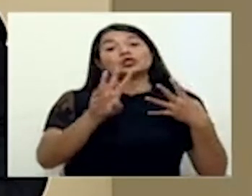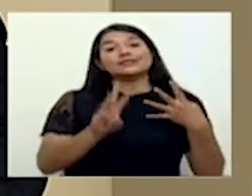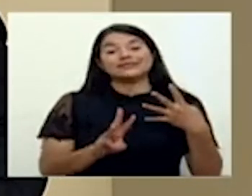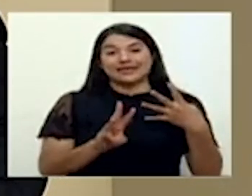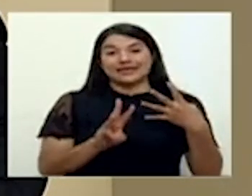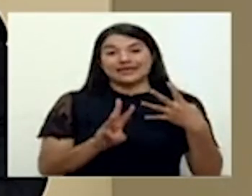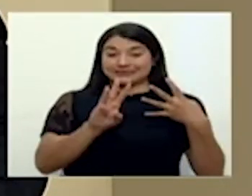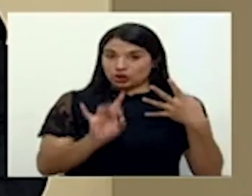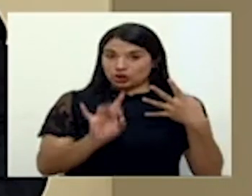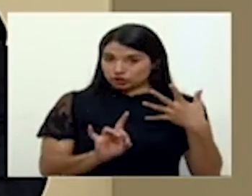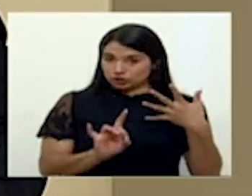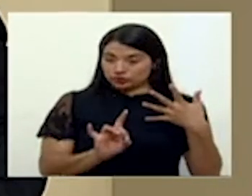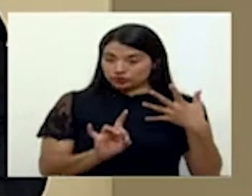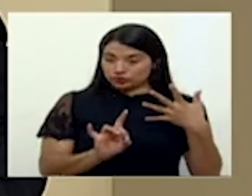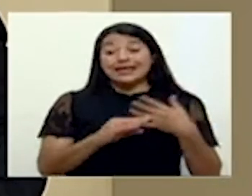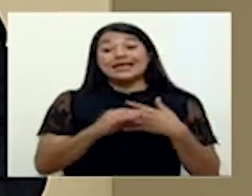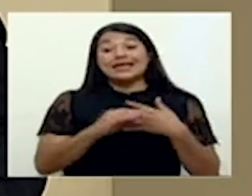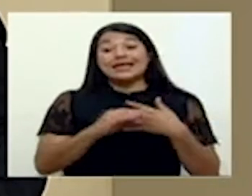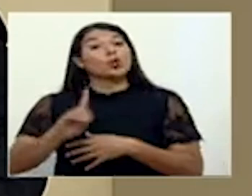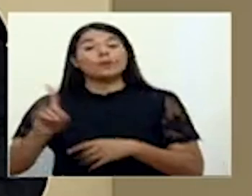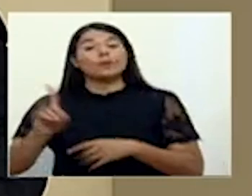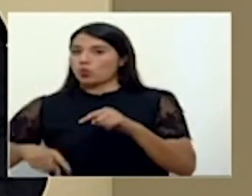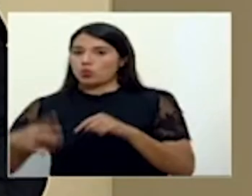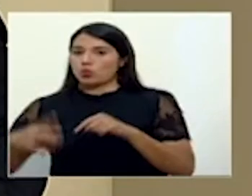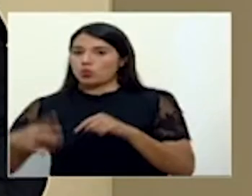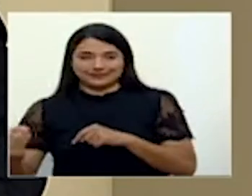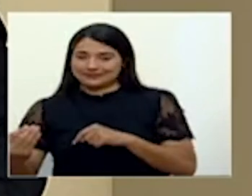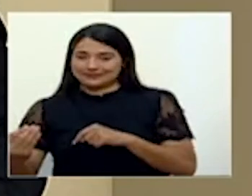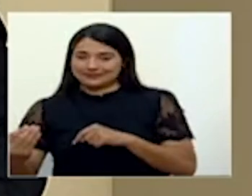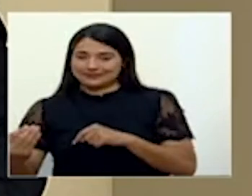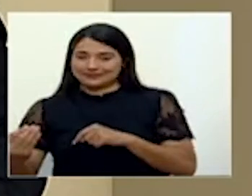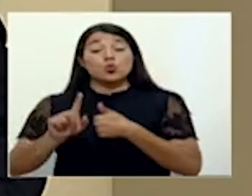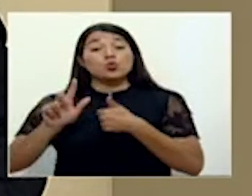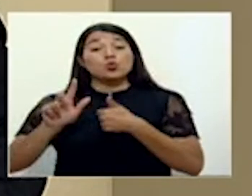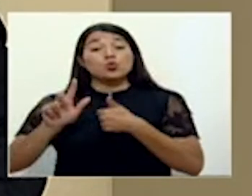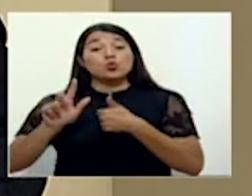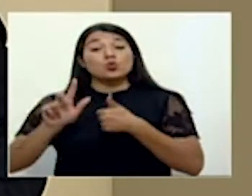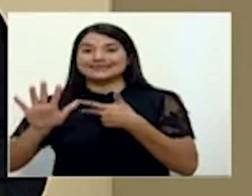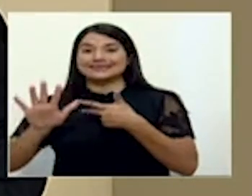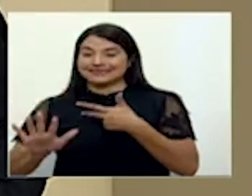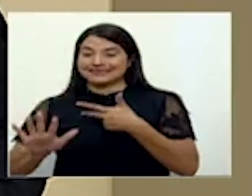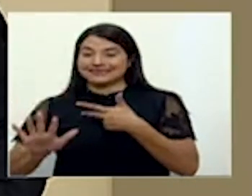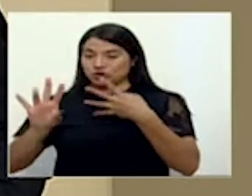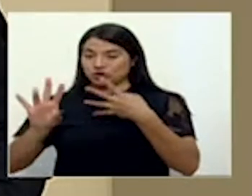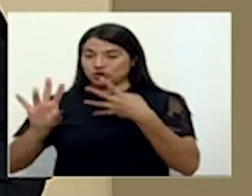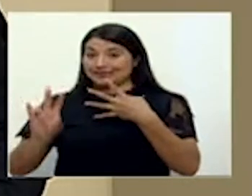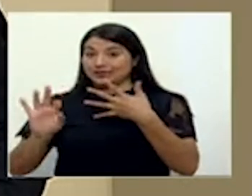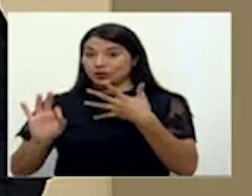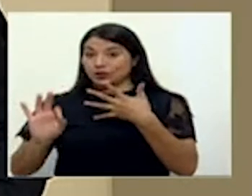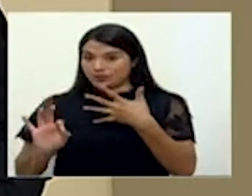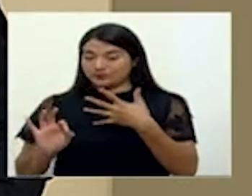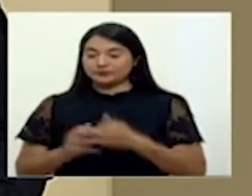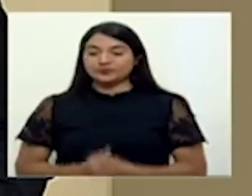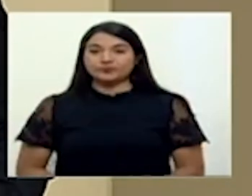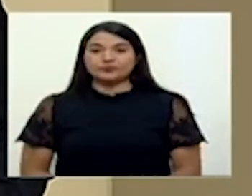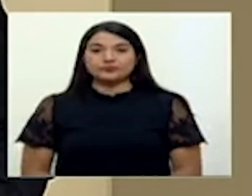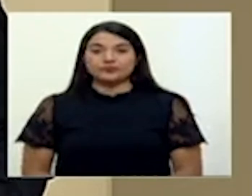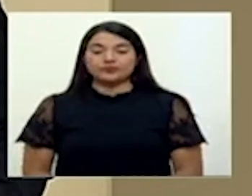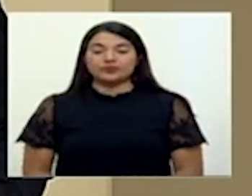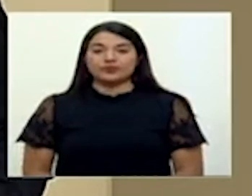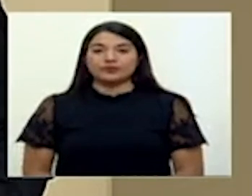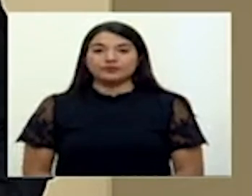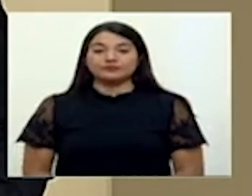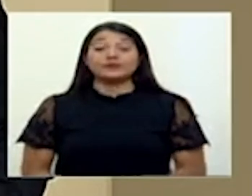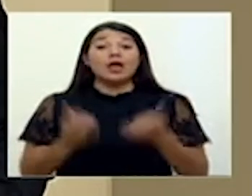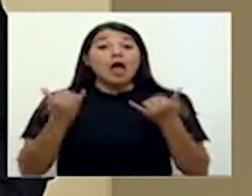seis y ocho, y los domingos no circulan las placas uno, tres, cinco, siete y nueve. En